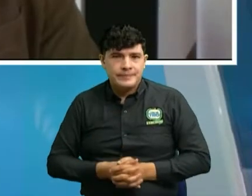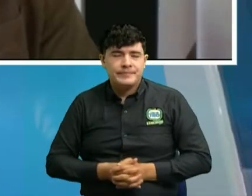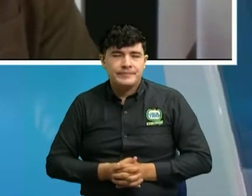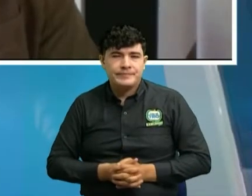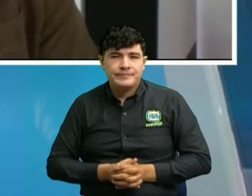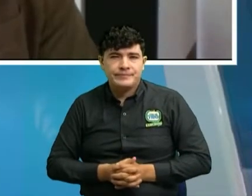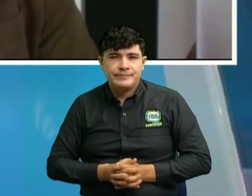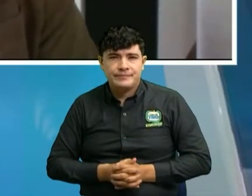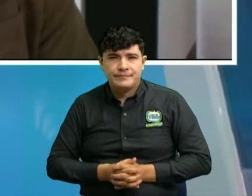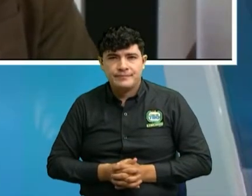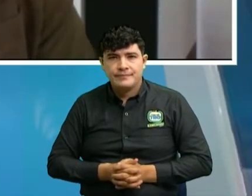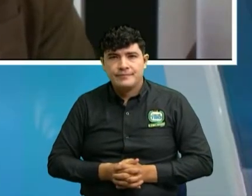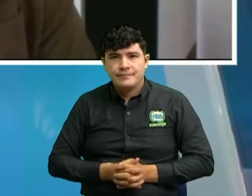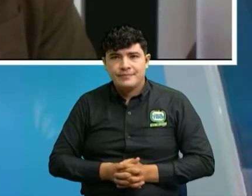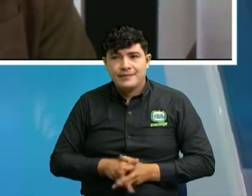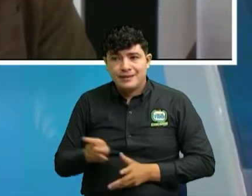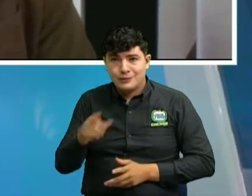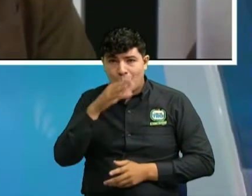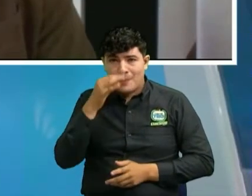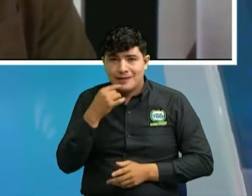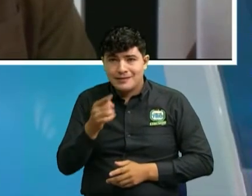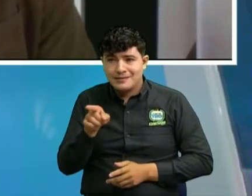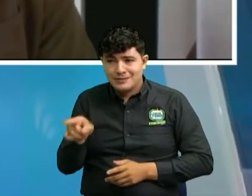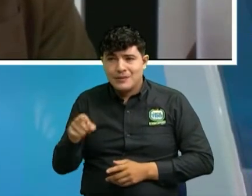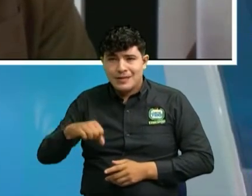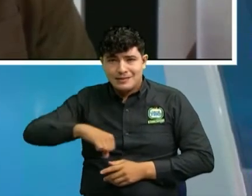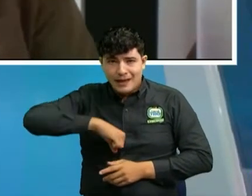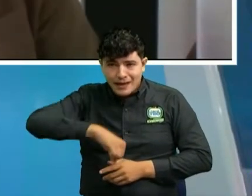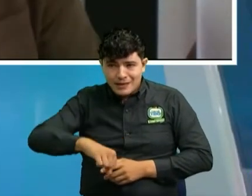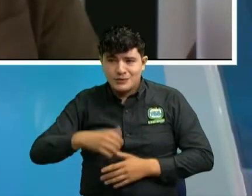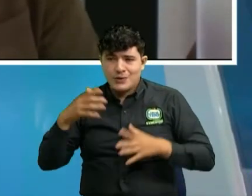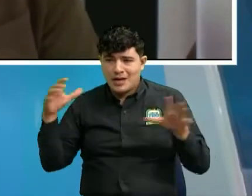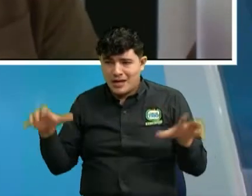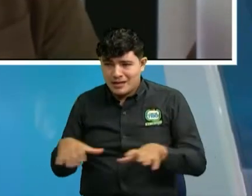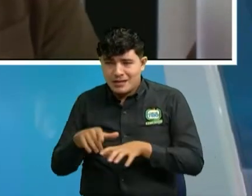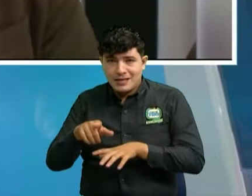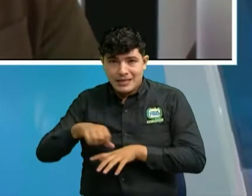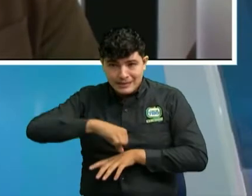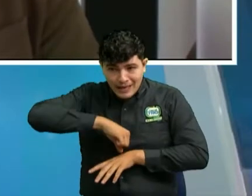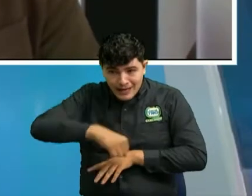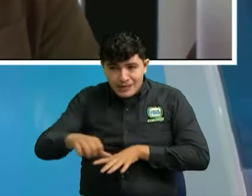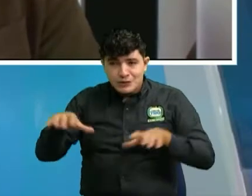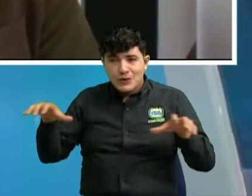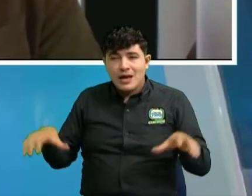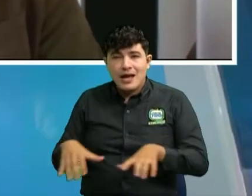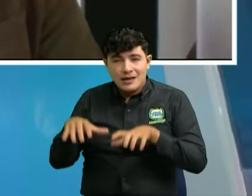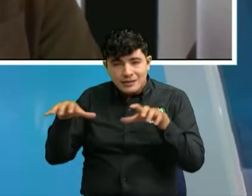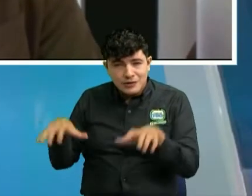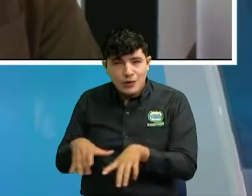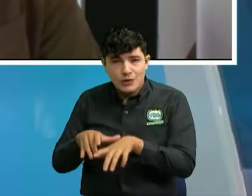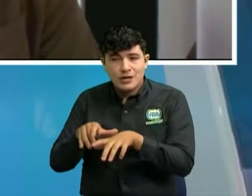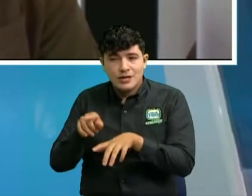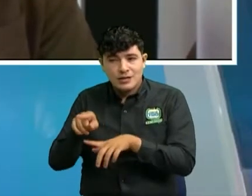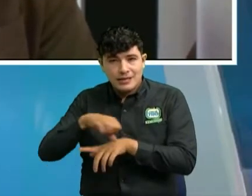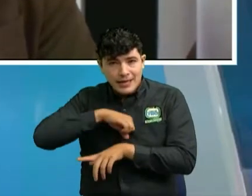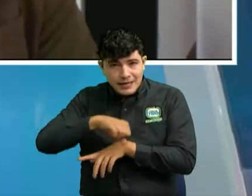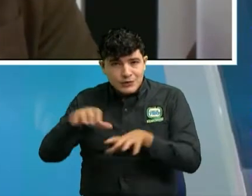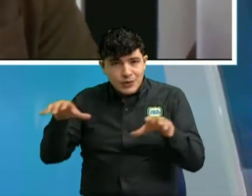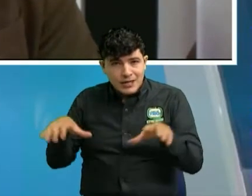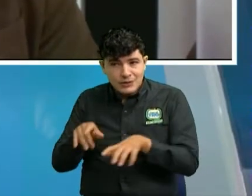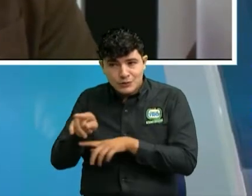digamos pues claramente ahí todavía digamos para el derecho penal no hay una conducta se está intentando cometer un delito y por eso